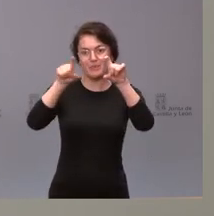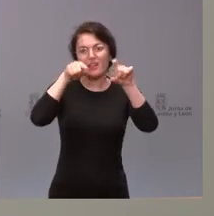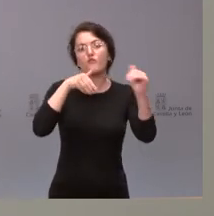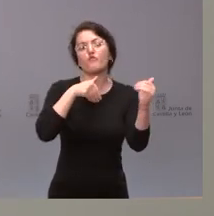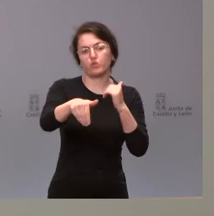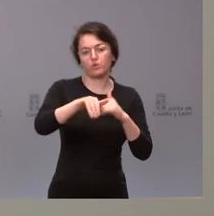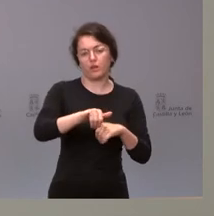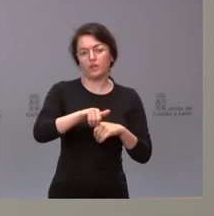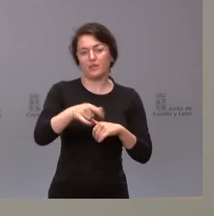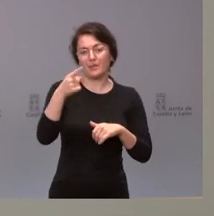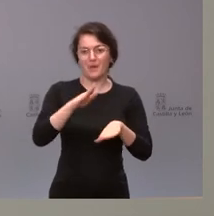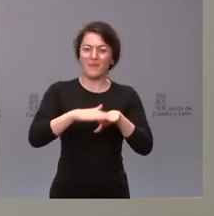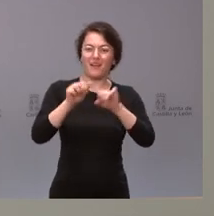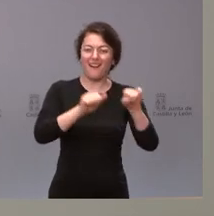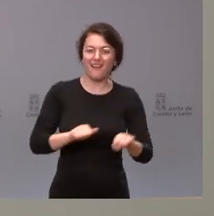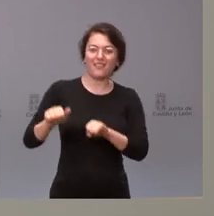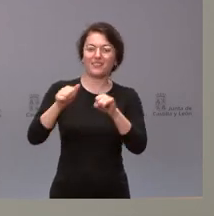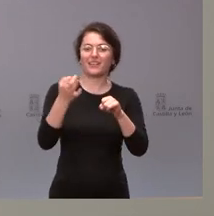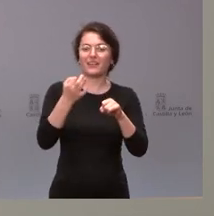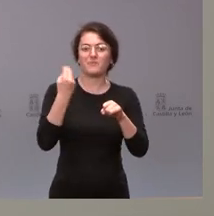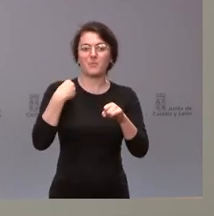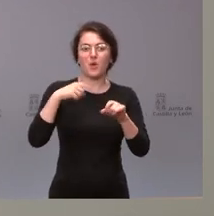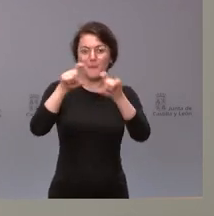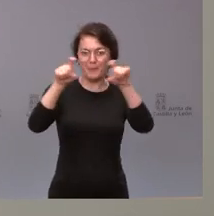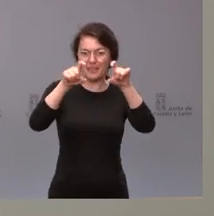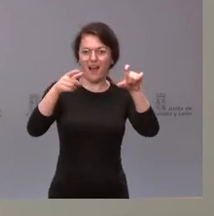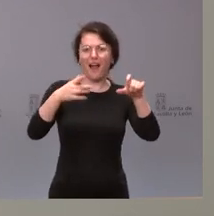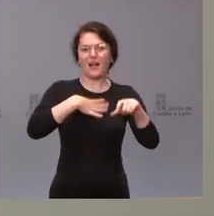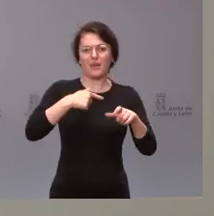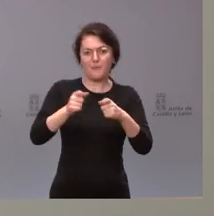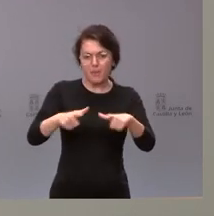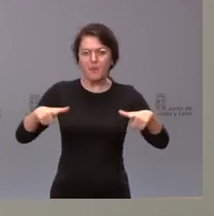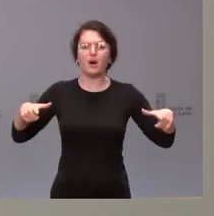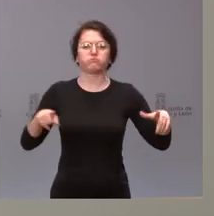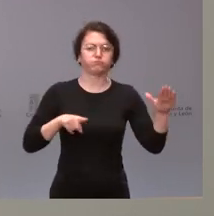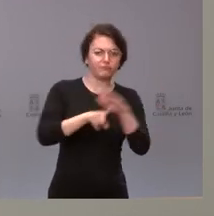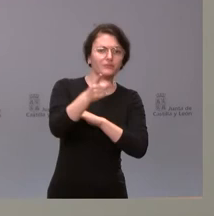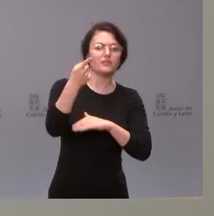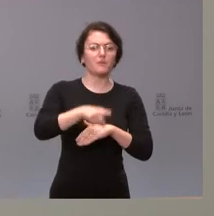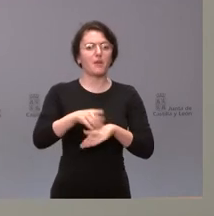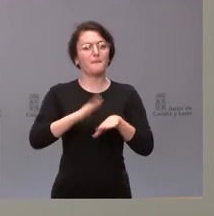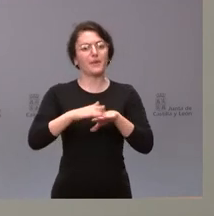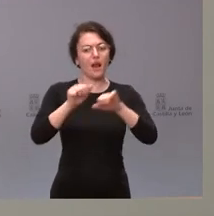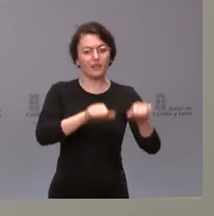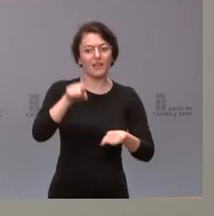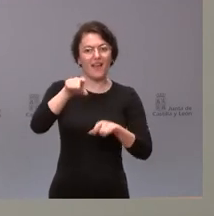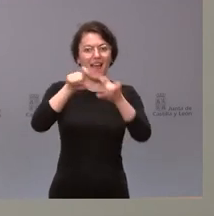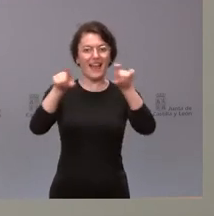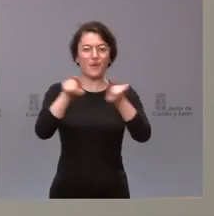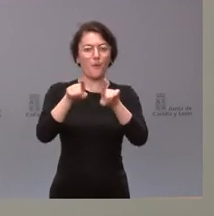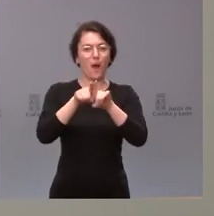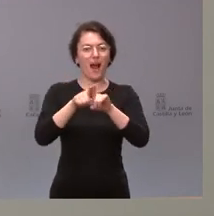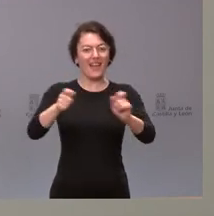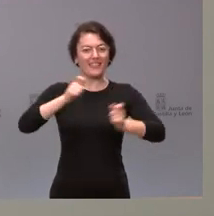para garantizar que pueda crecer en los próximos años y garantizar que pueda seguir siendo una fuente de riqueza y